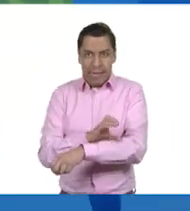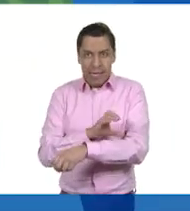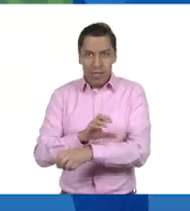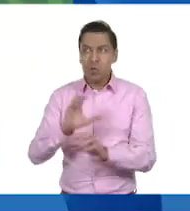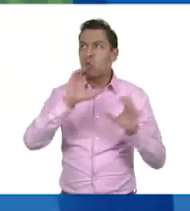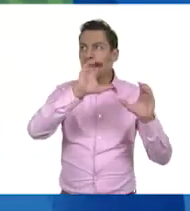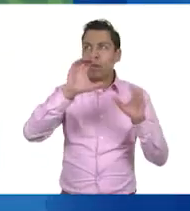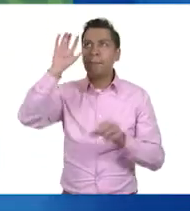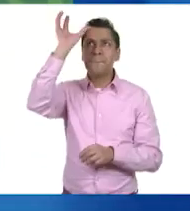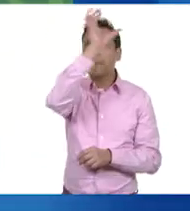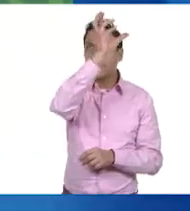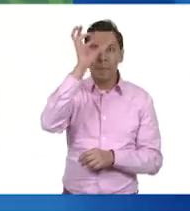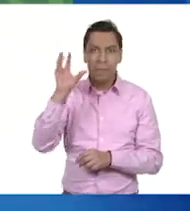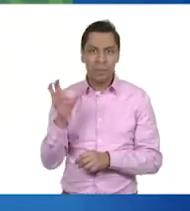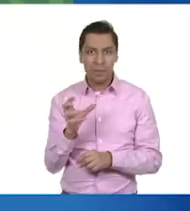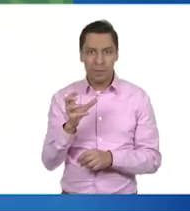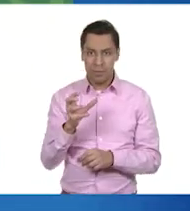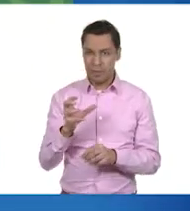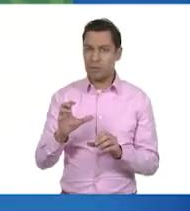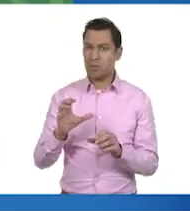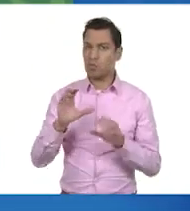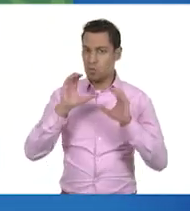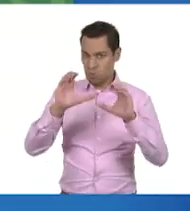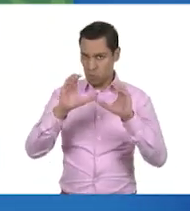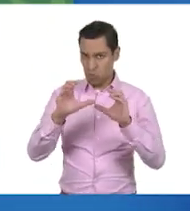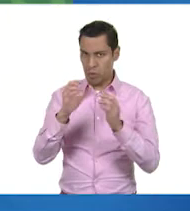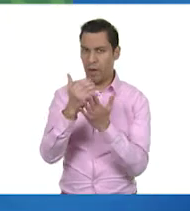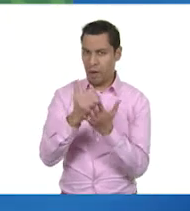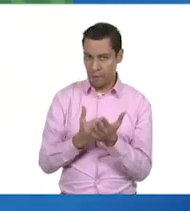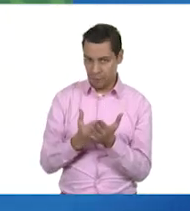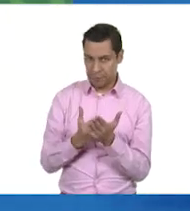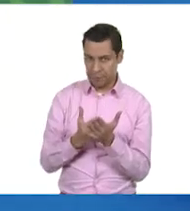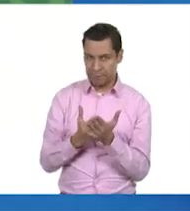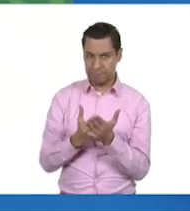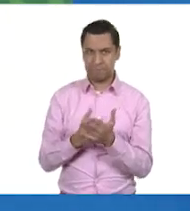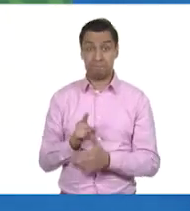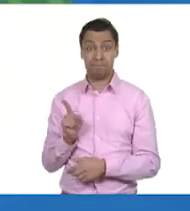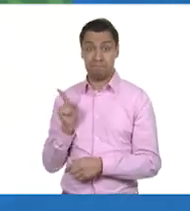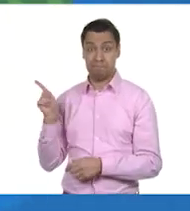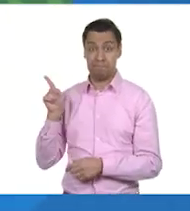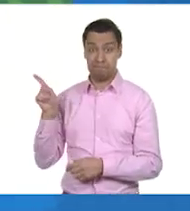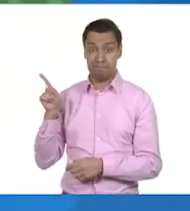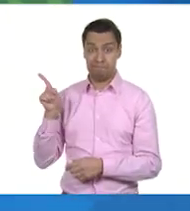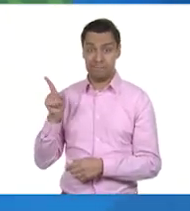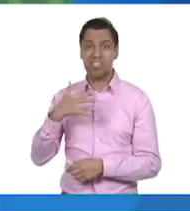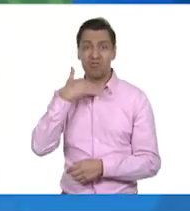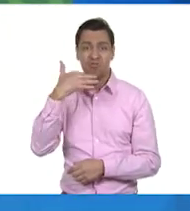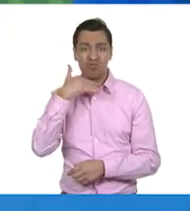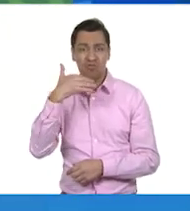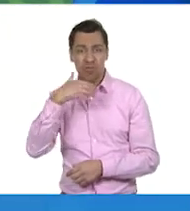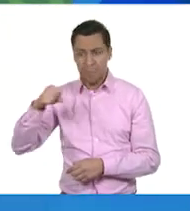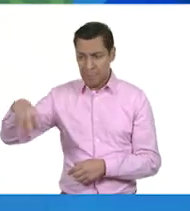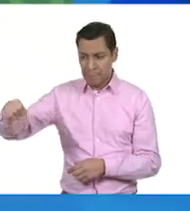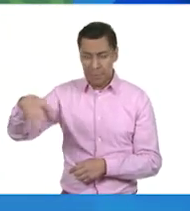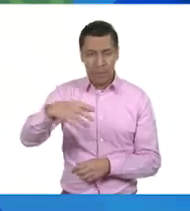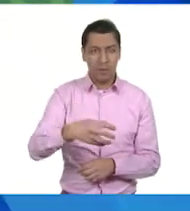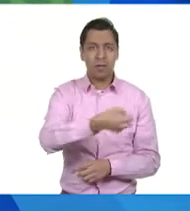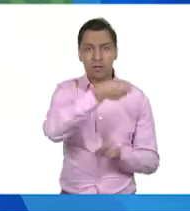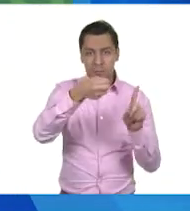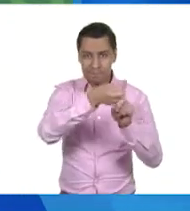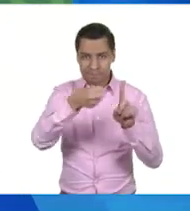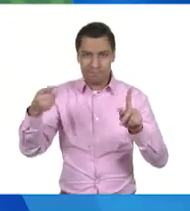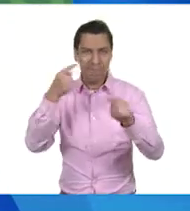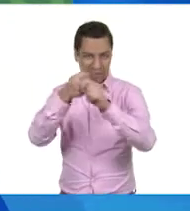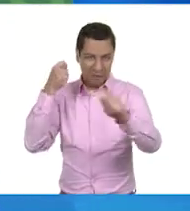agua y en general de todos los consumibles, Manejar y reducir la generación de residuos sólidos, Utilizar el